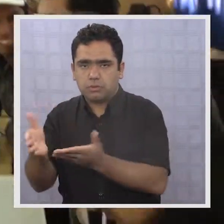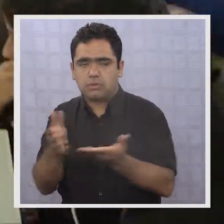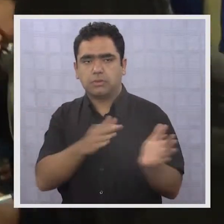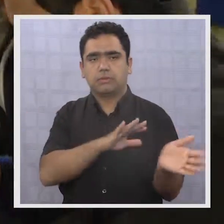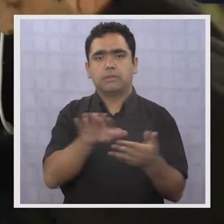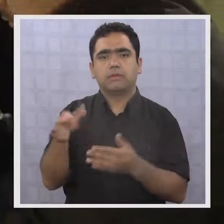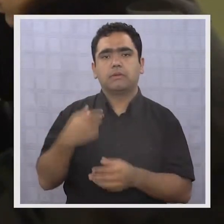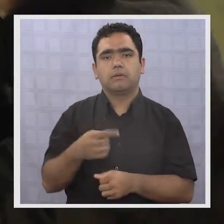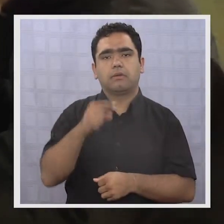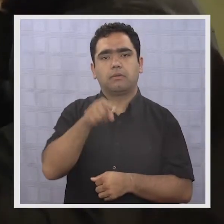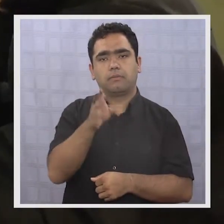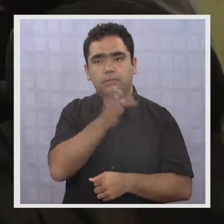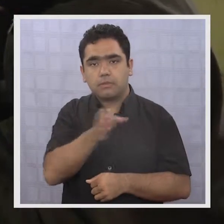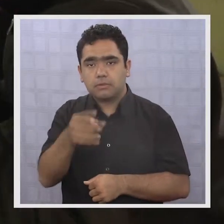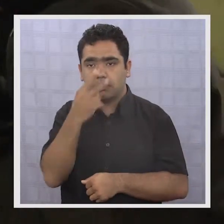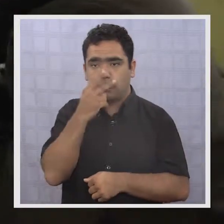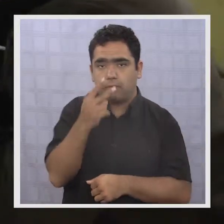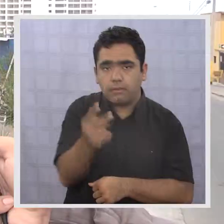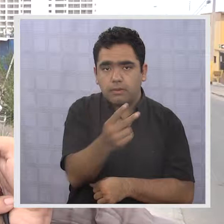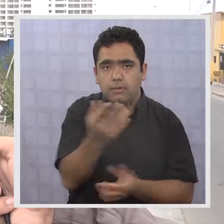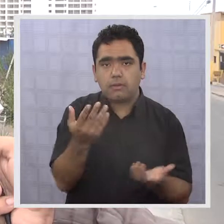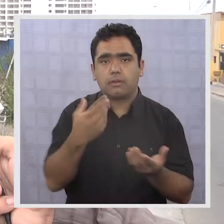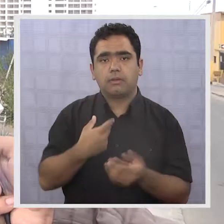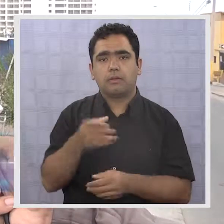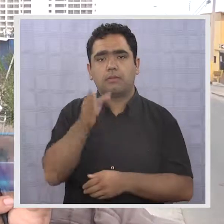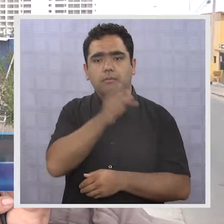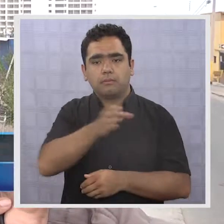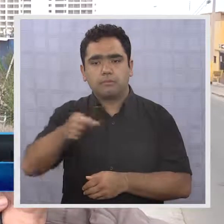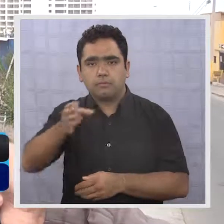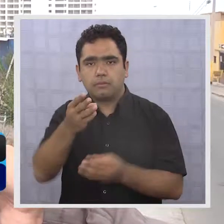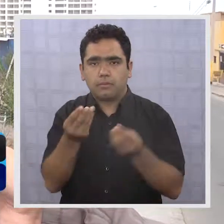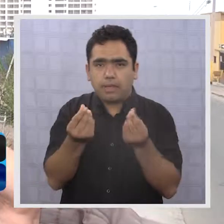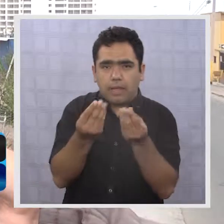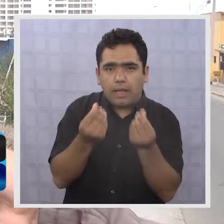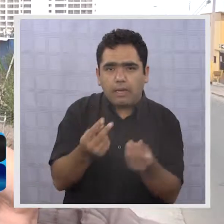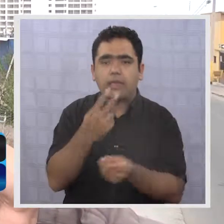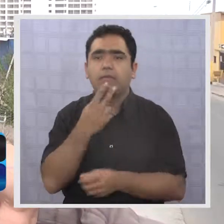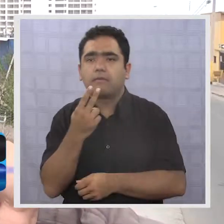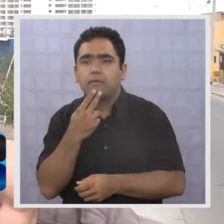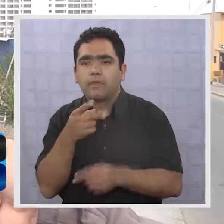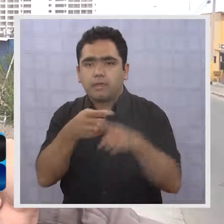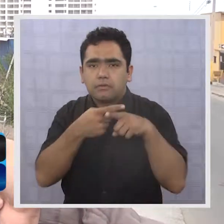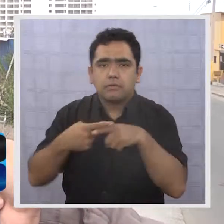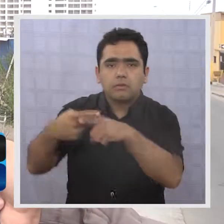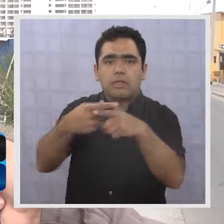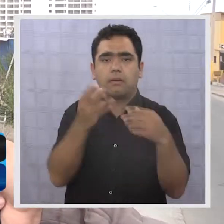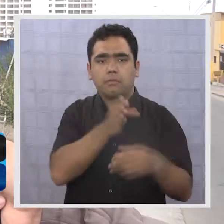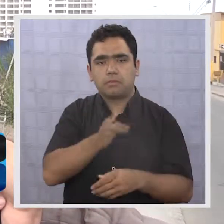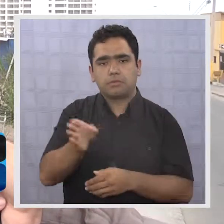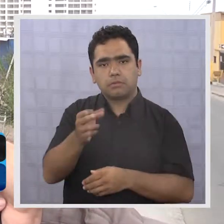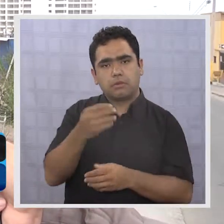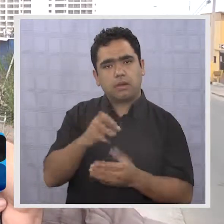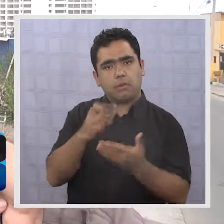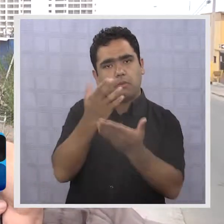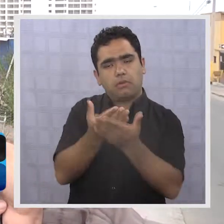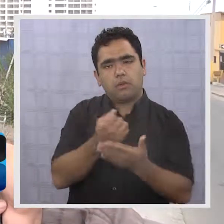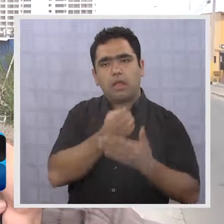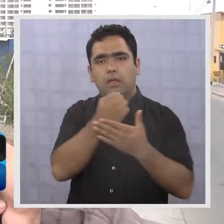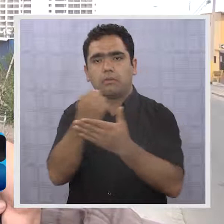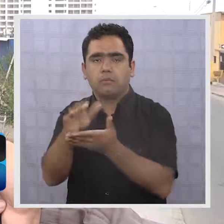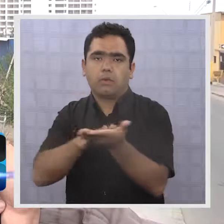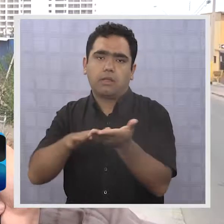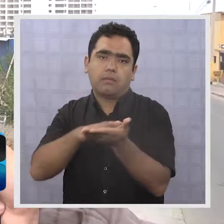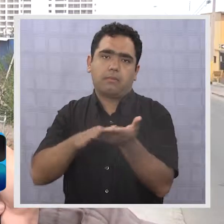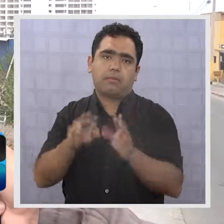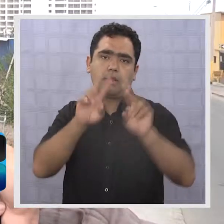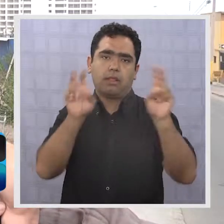dedicado a labores totalmente ajenas a lo que es el desarrollo y mejorar la calidad de vida a la ciudadanía. Me refiero a los problemas que ha tenido la diputada